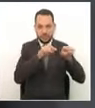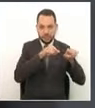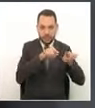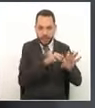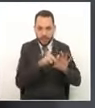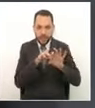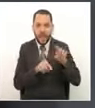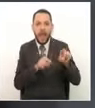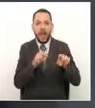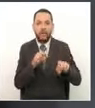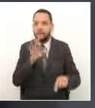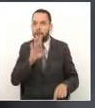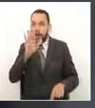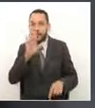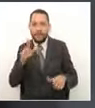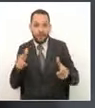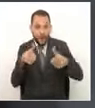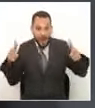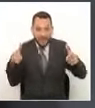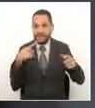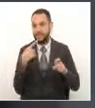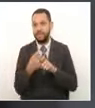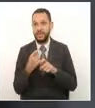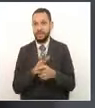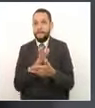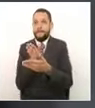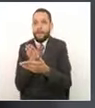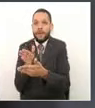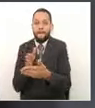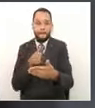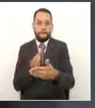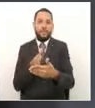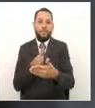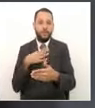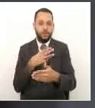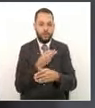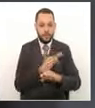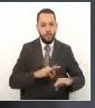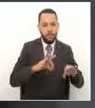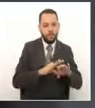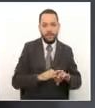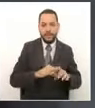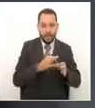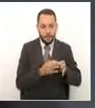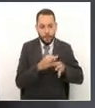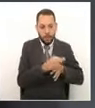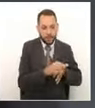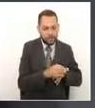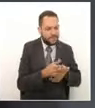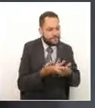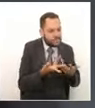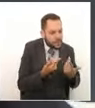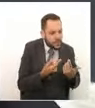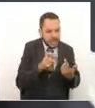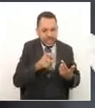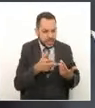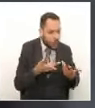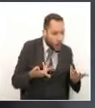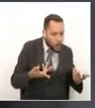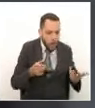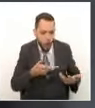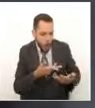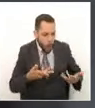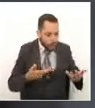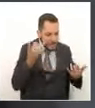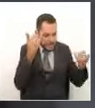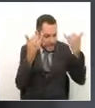alcanzaron, entonces, fue un primer, ¿por qué es necesario este ejercicio? porque es el primer ejercicio de acercamiento y de poder